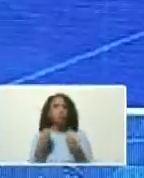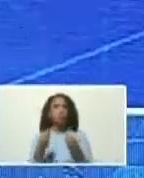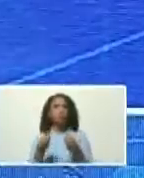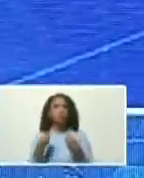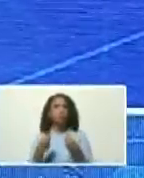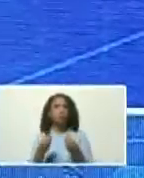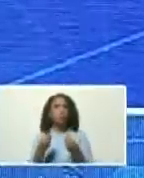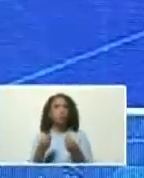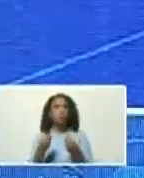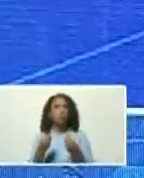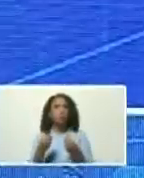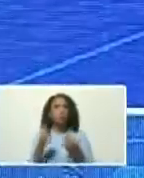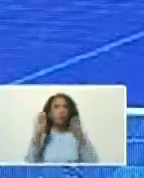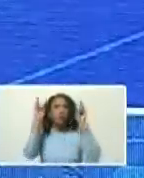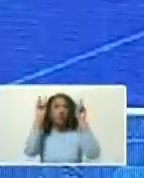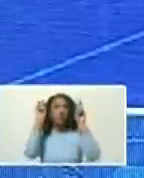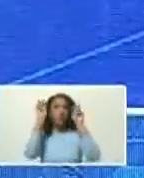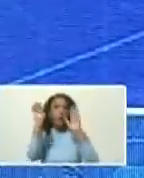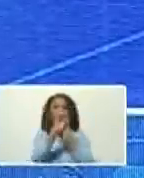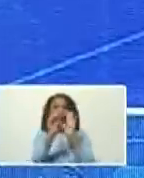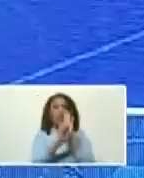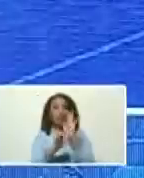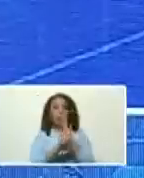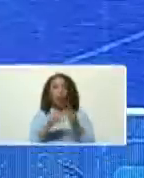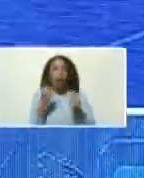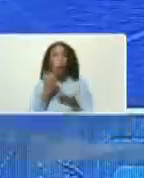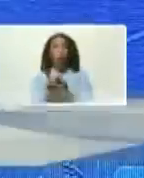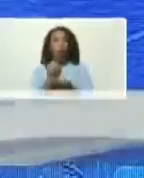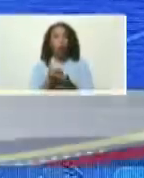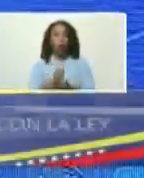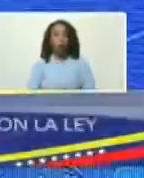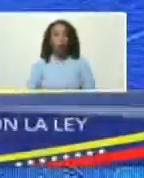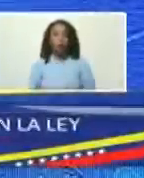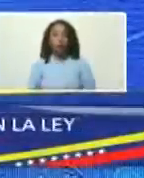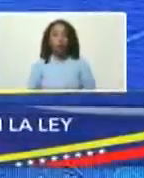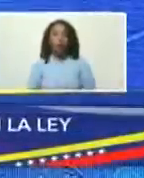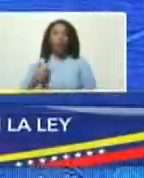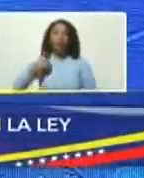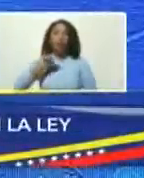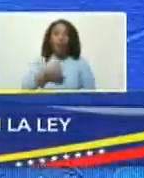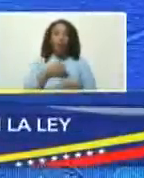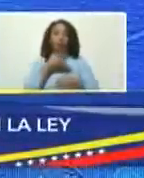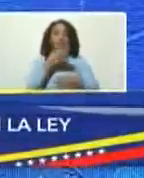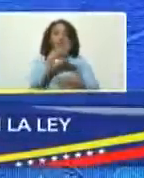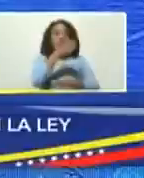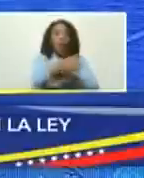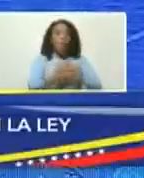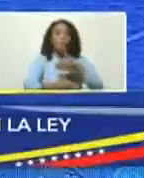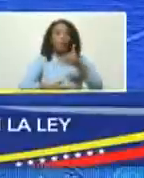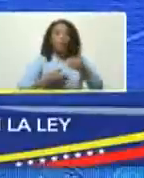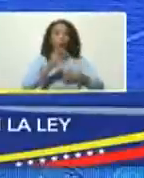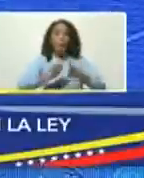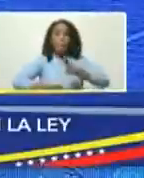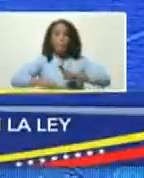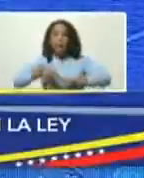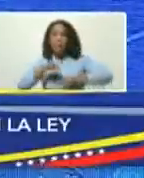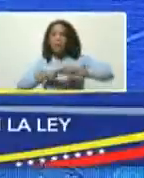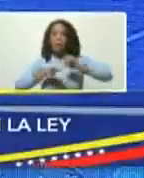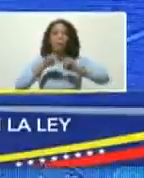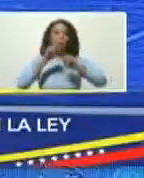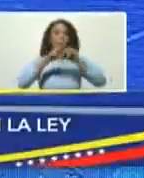una nueva etapa económica que tenemos que tenemos construyendo